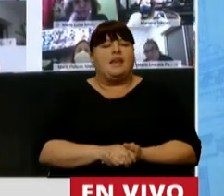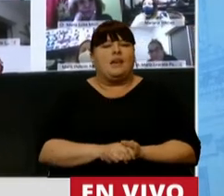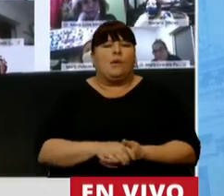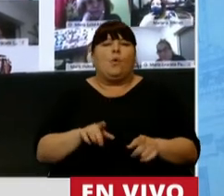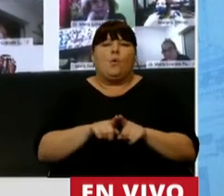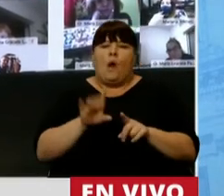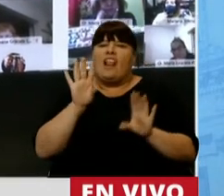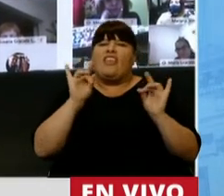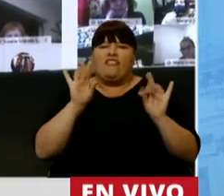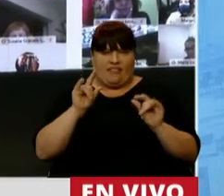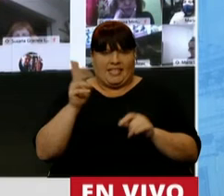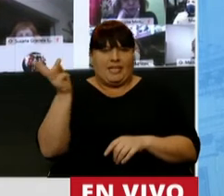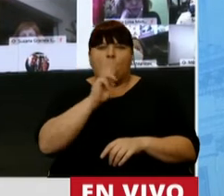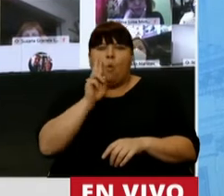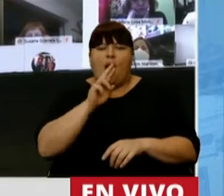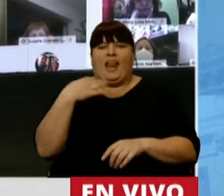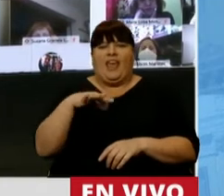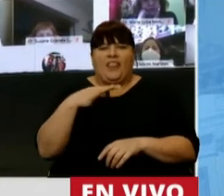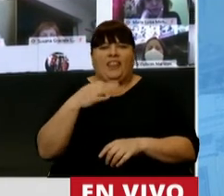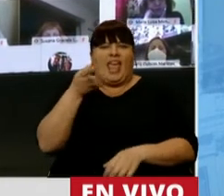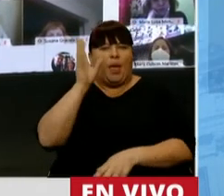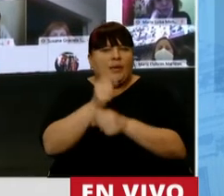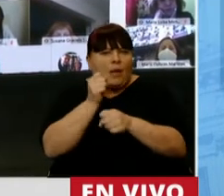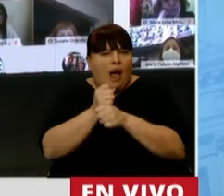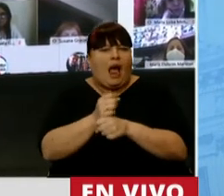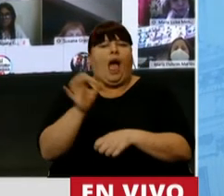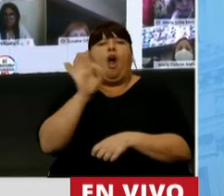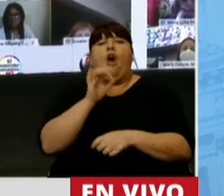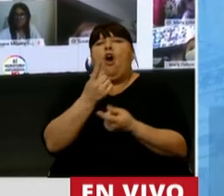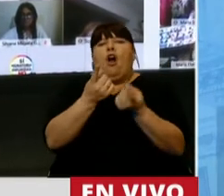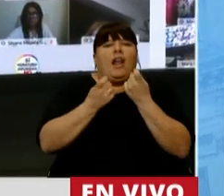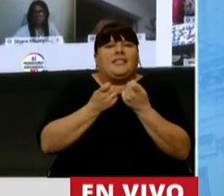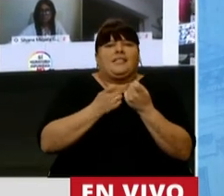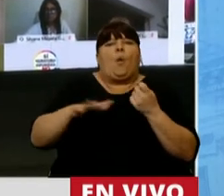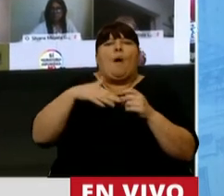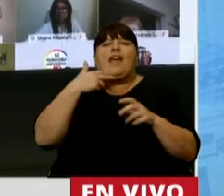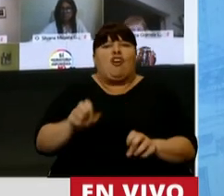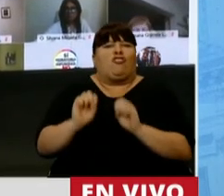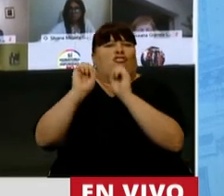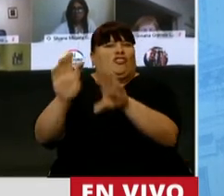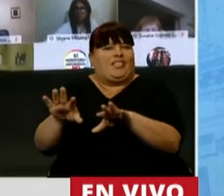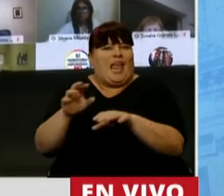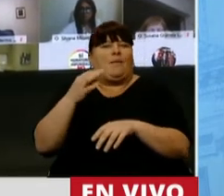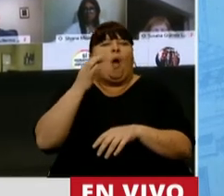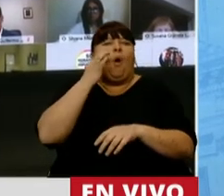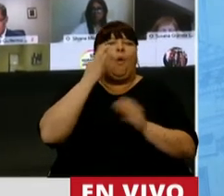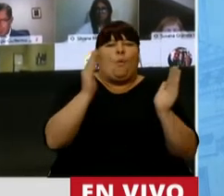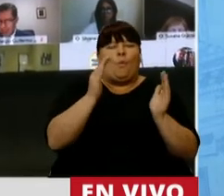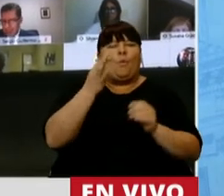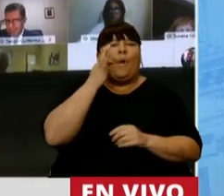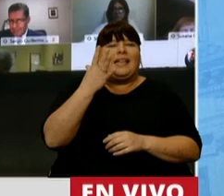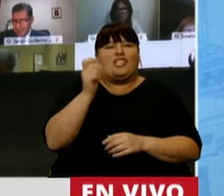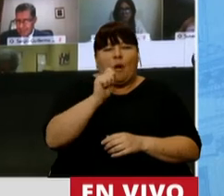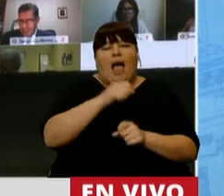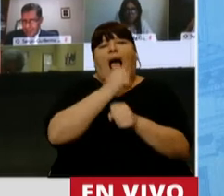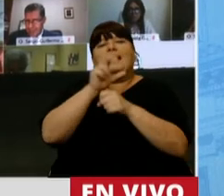complejo para las mujeres que tengan que salir a trabajar y que necesiten un lugar para sus niños de 45 meses